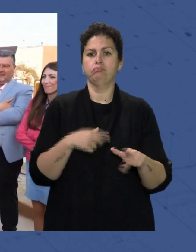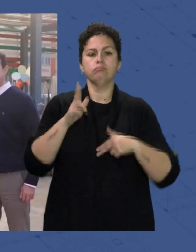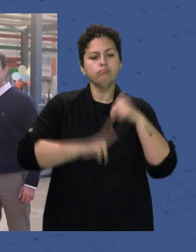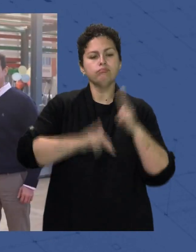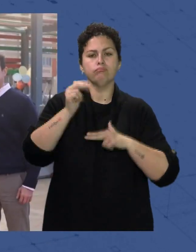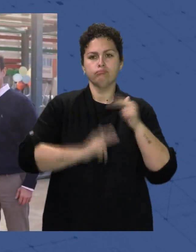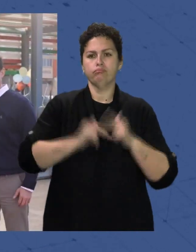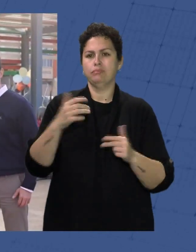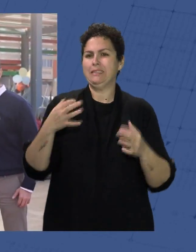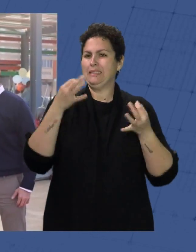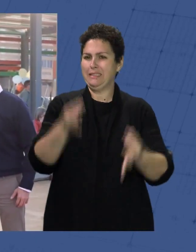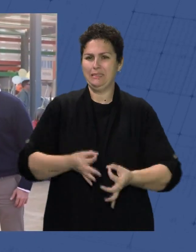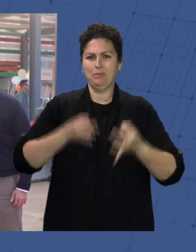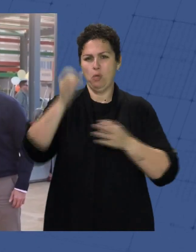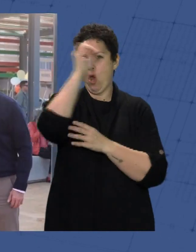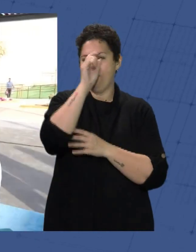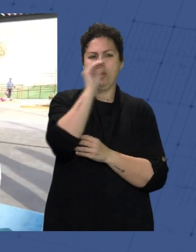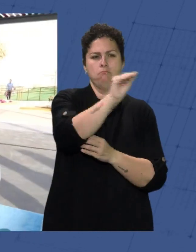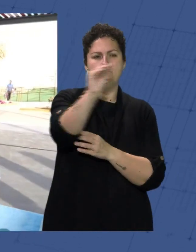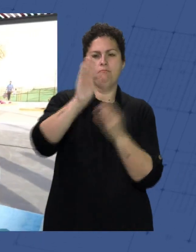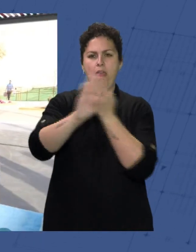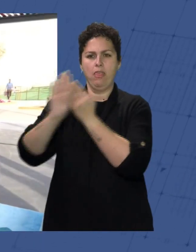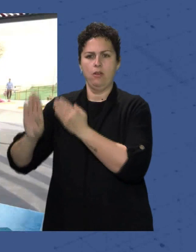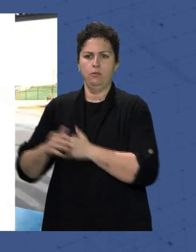contado En todo momento Con la opinión De los vecinos de la zona